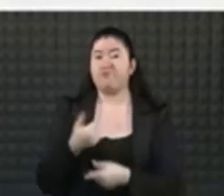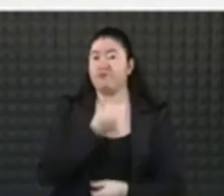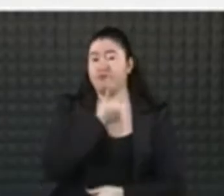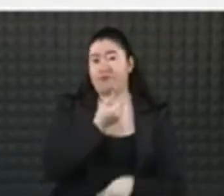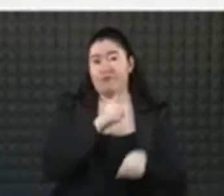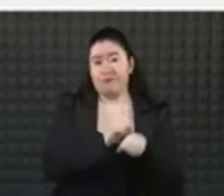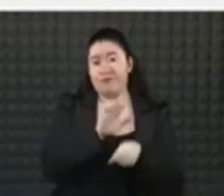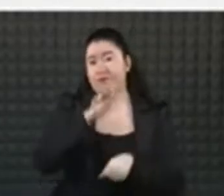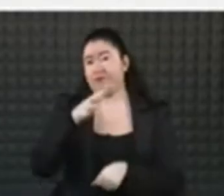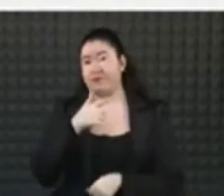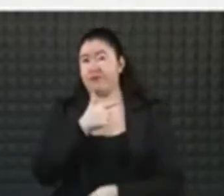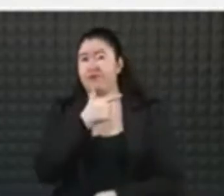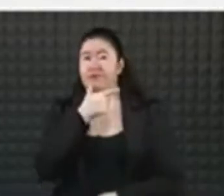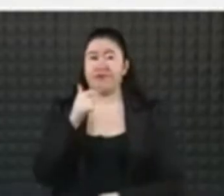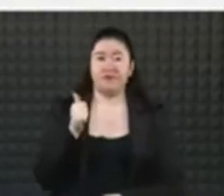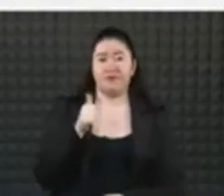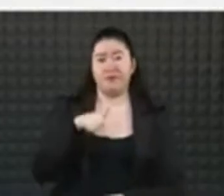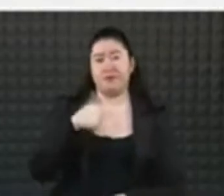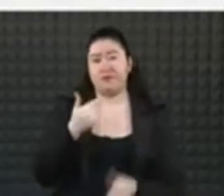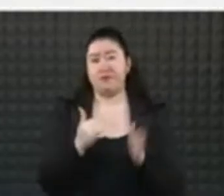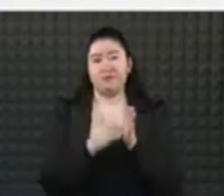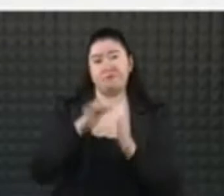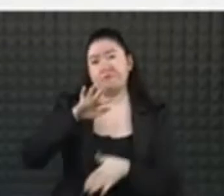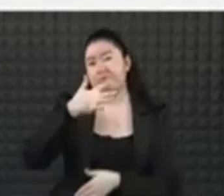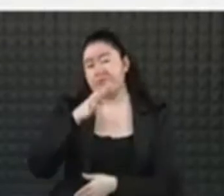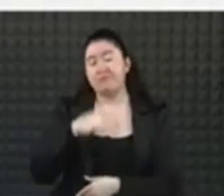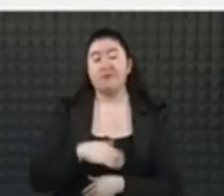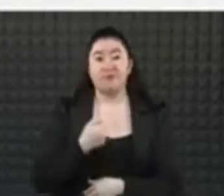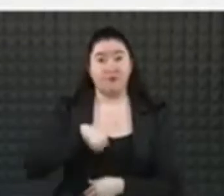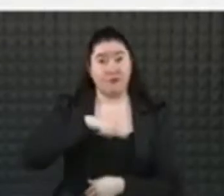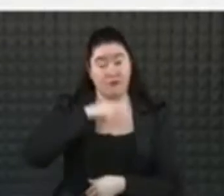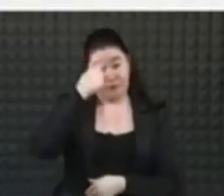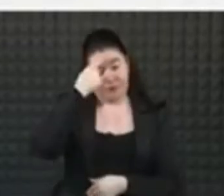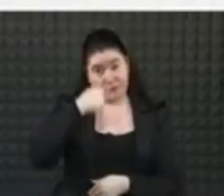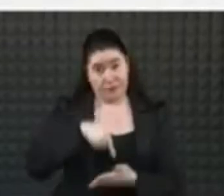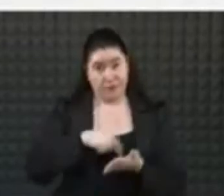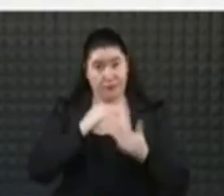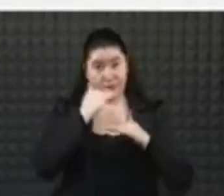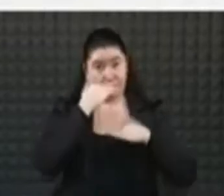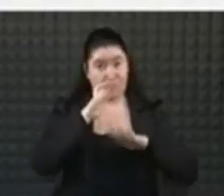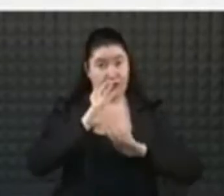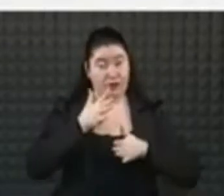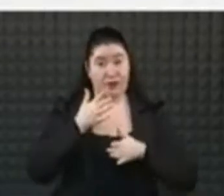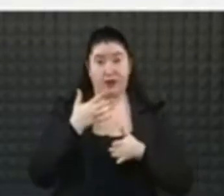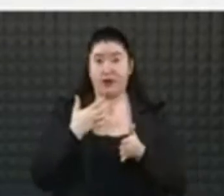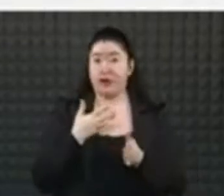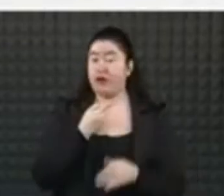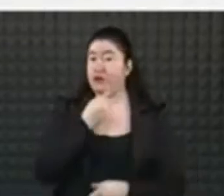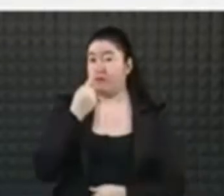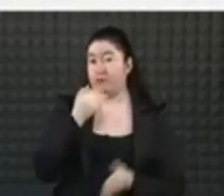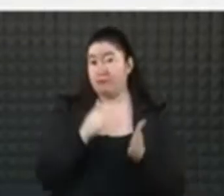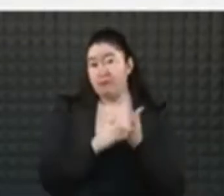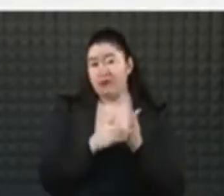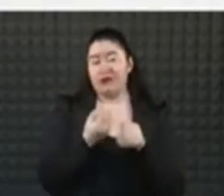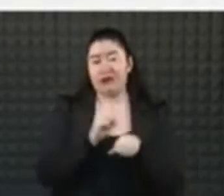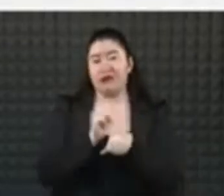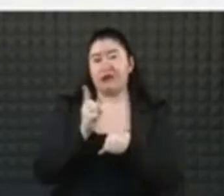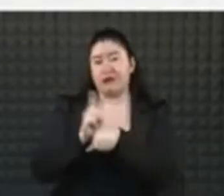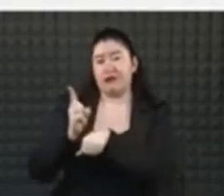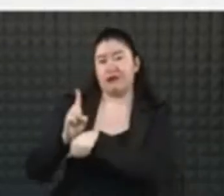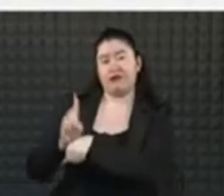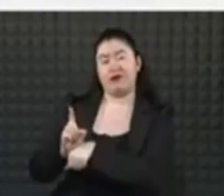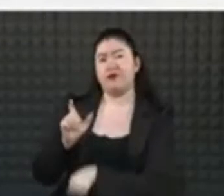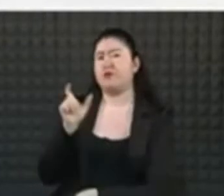.780.000 vacunas. Estimamos, yo creo, que llegar a nuestro máximo con cerca de 150.000 vacunas al día el día